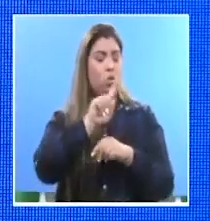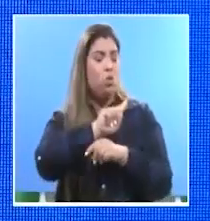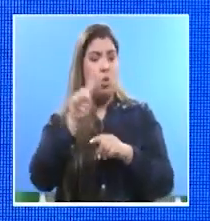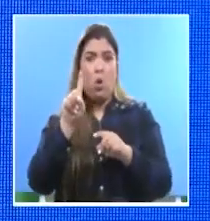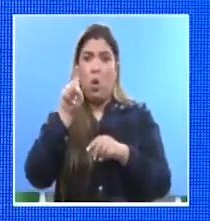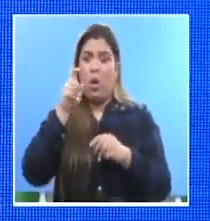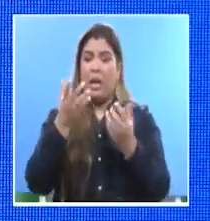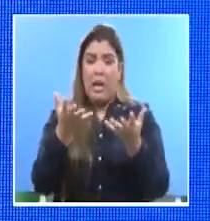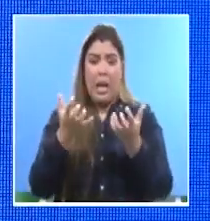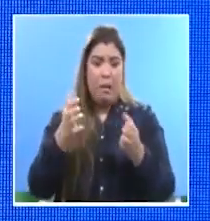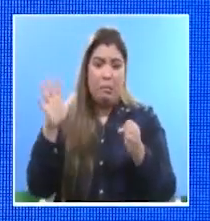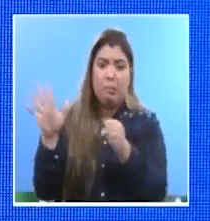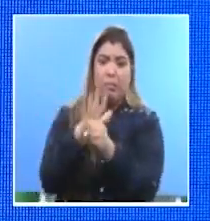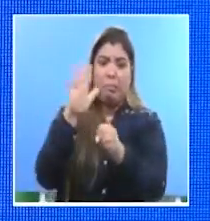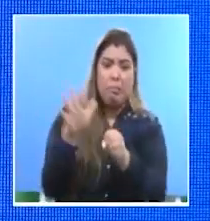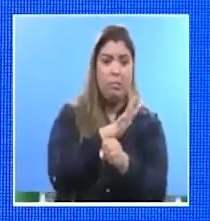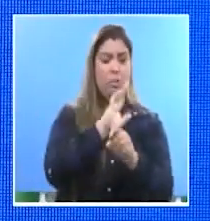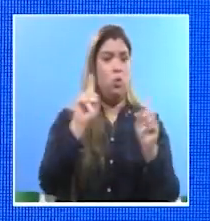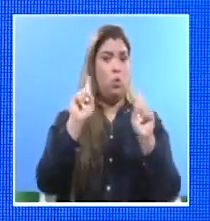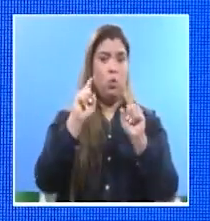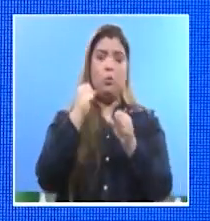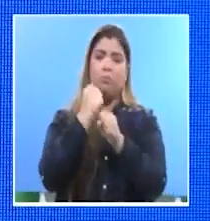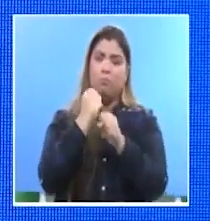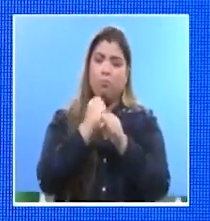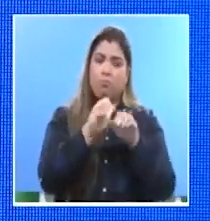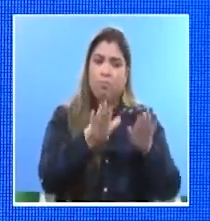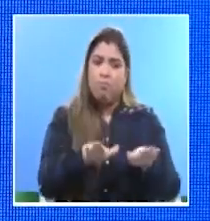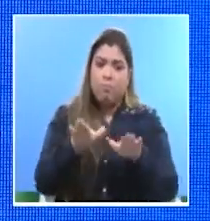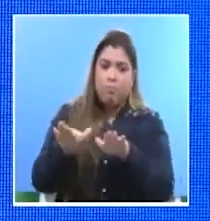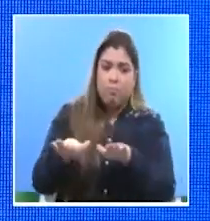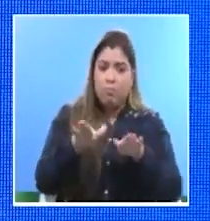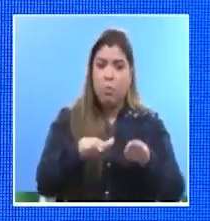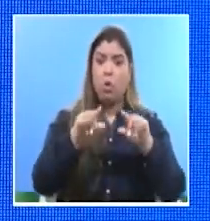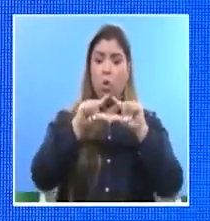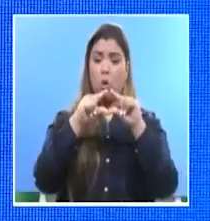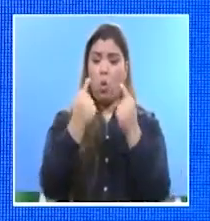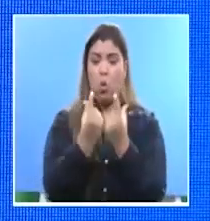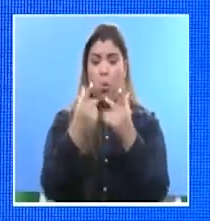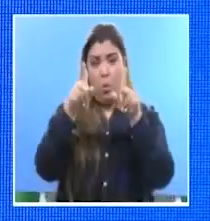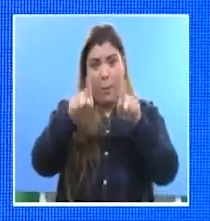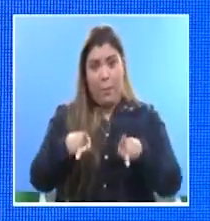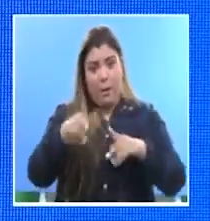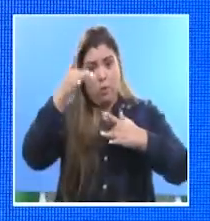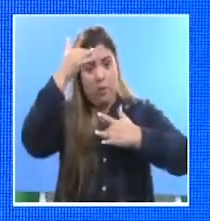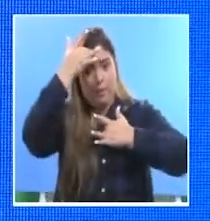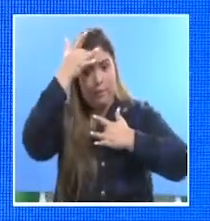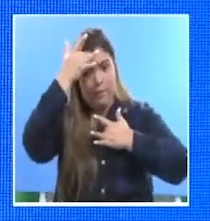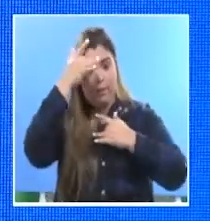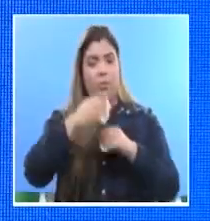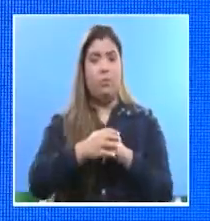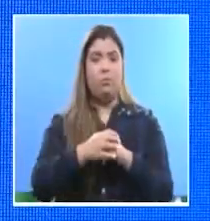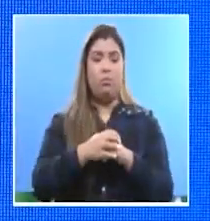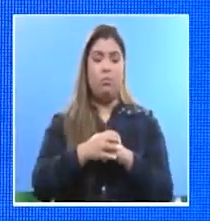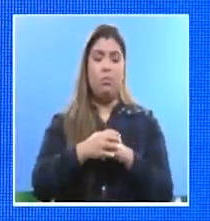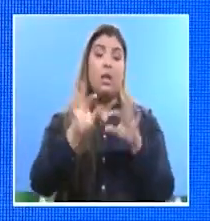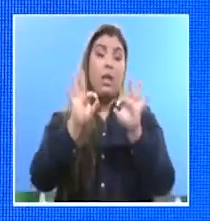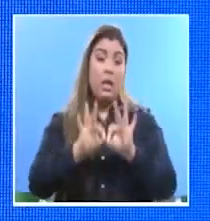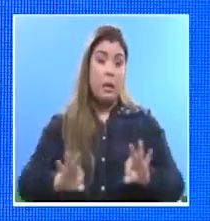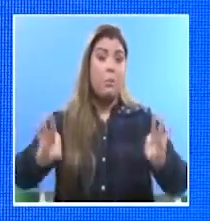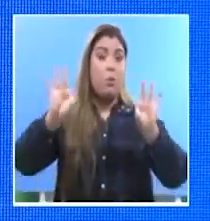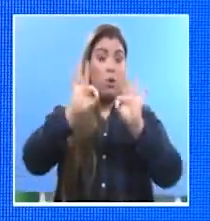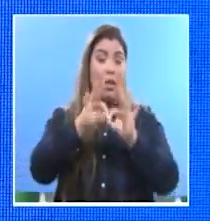Vale la pena recalcar que todas las medidas que ha tomado el Gobierno Nacional